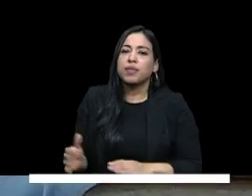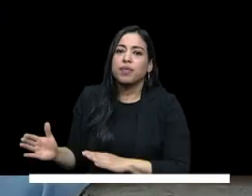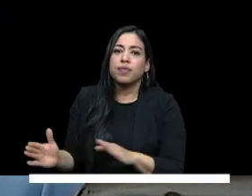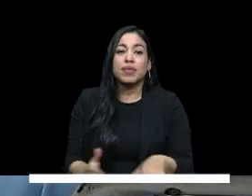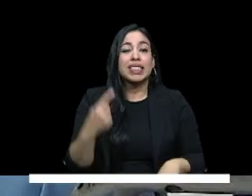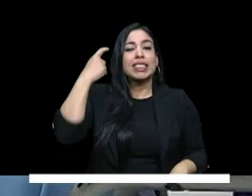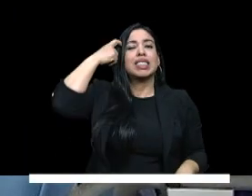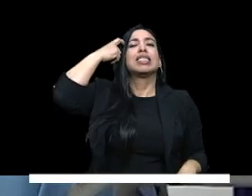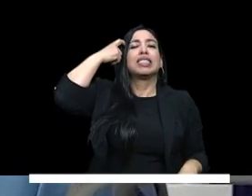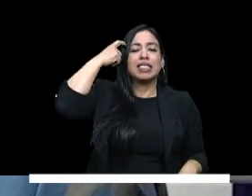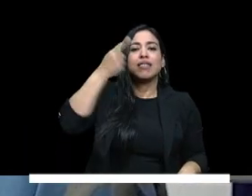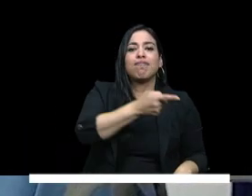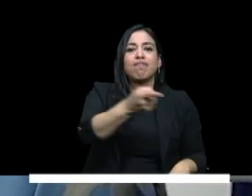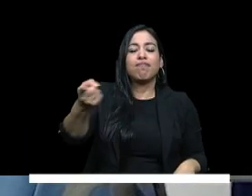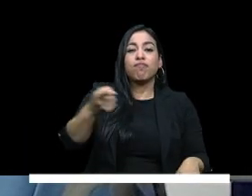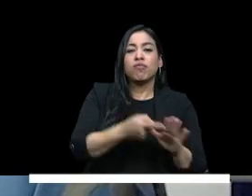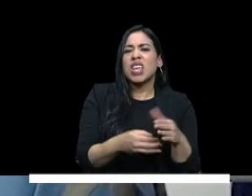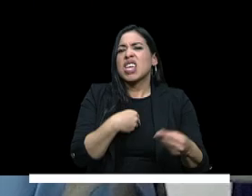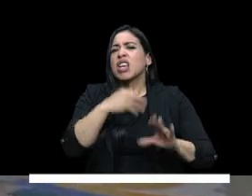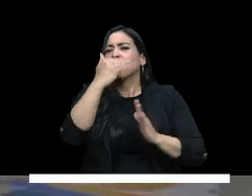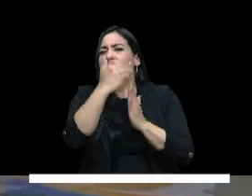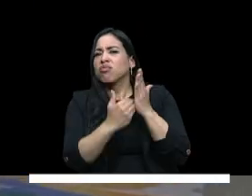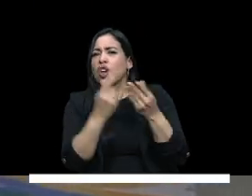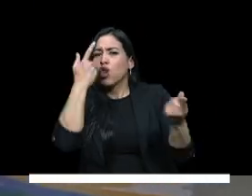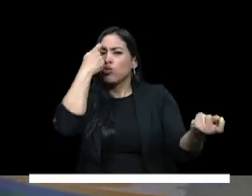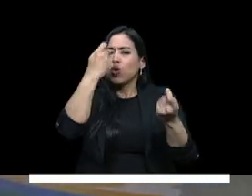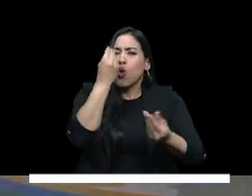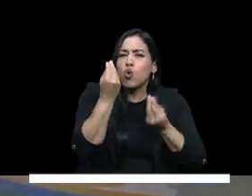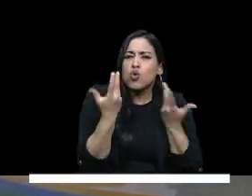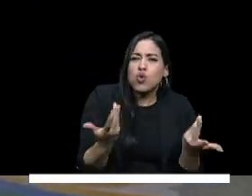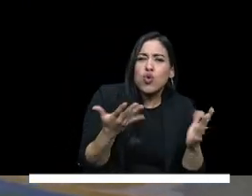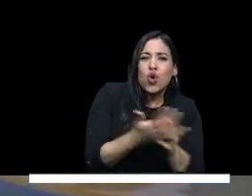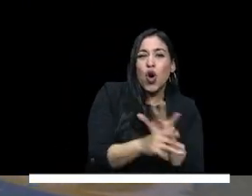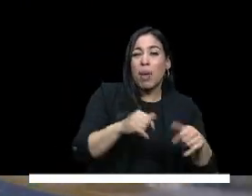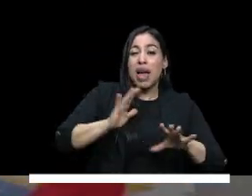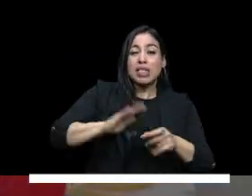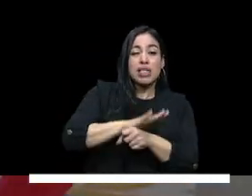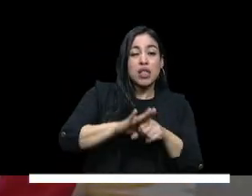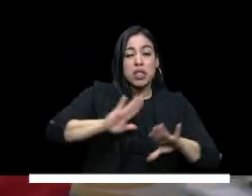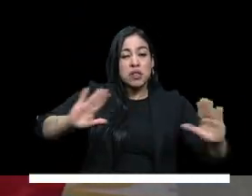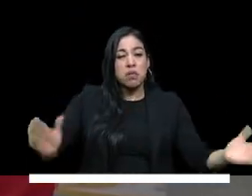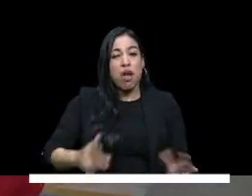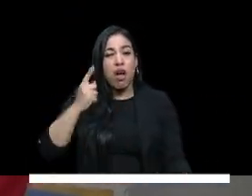el reto está ¿qué medidas se plantean para mejorar estas condiciones?